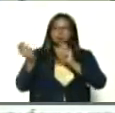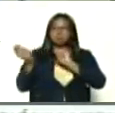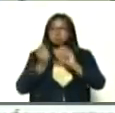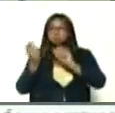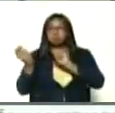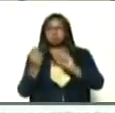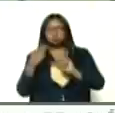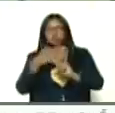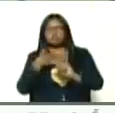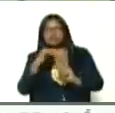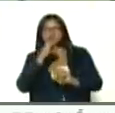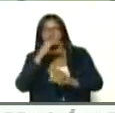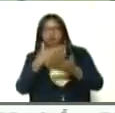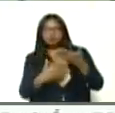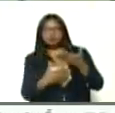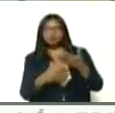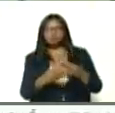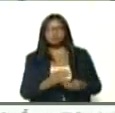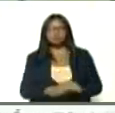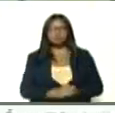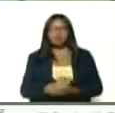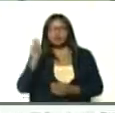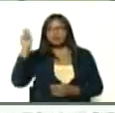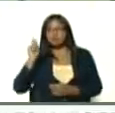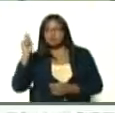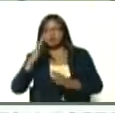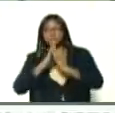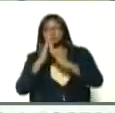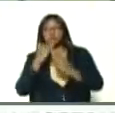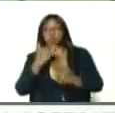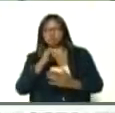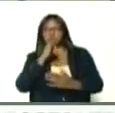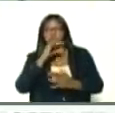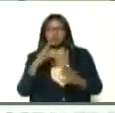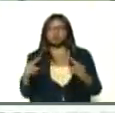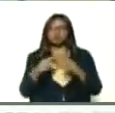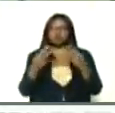yo quisiera, que nos informara, Luis José Marcano, con quien estás,